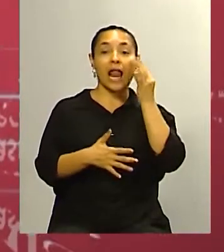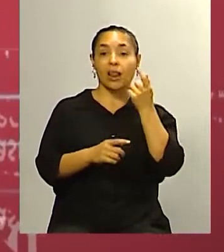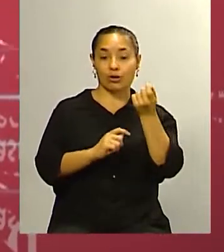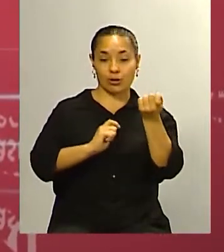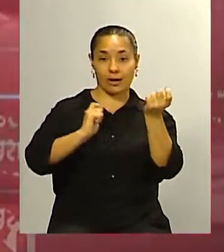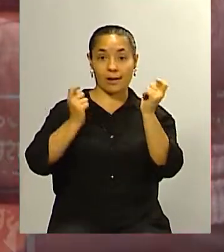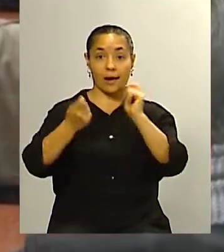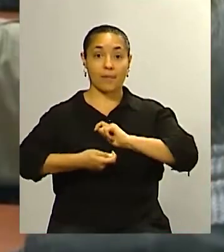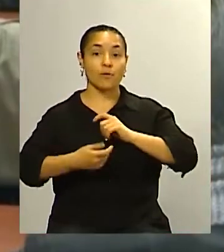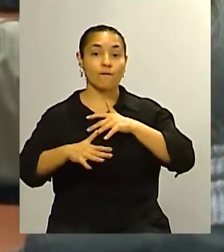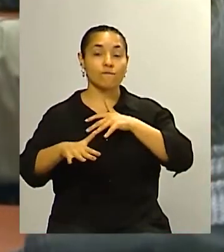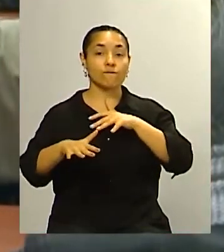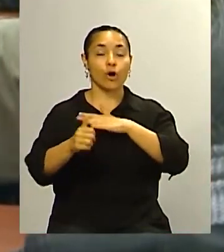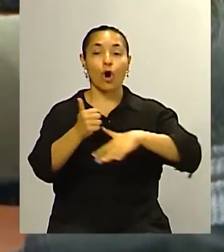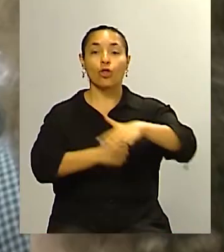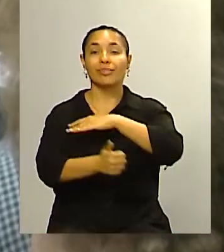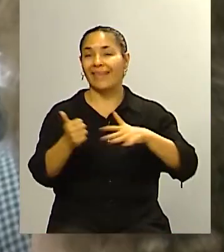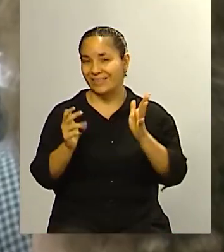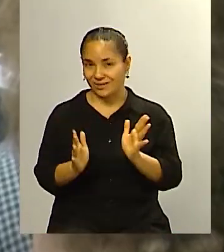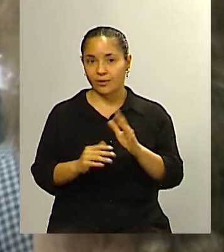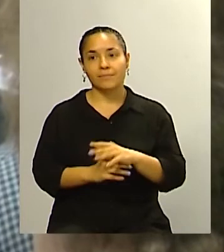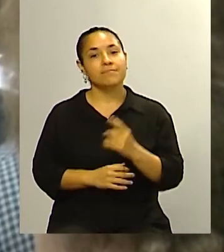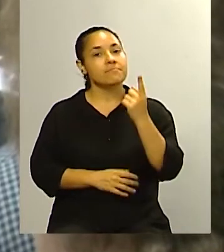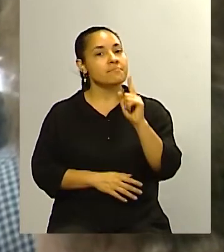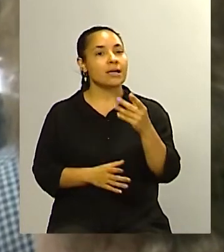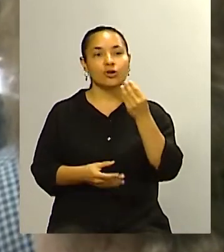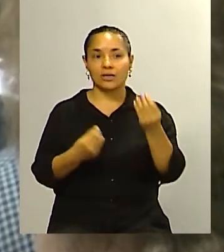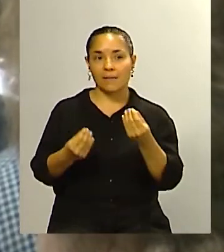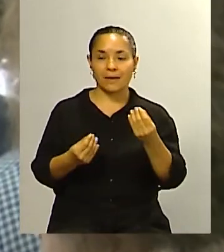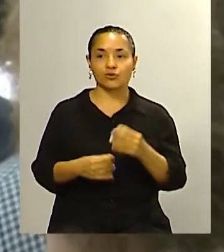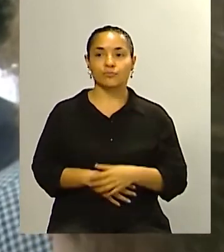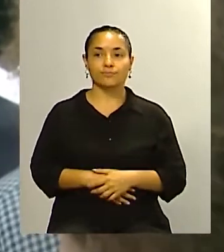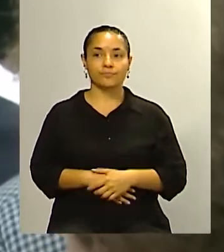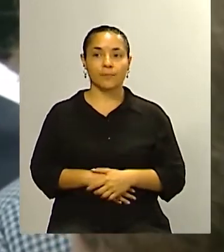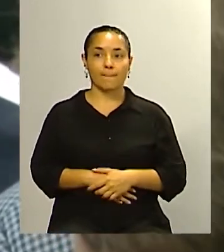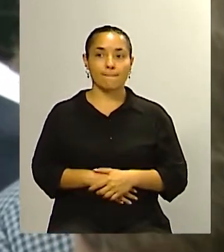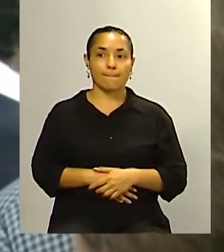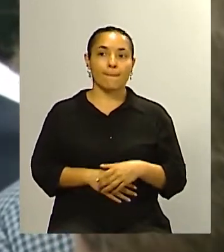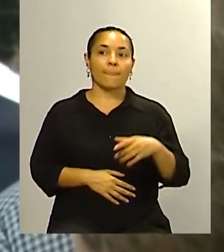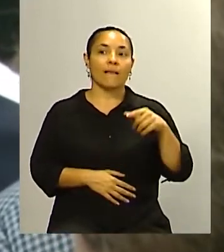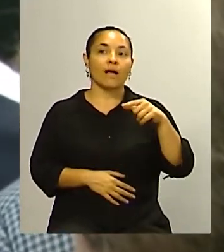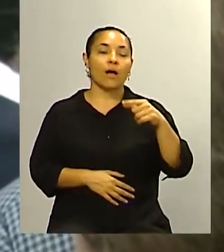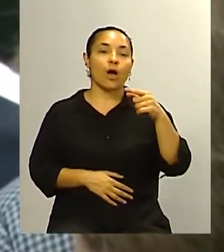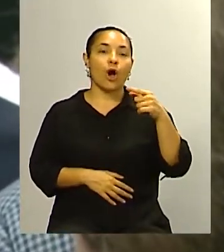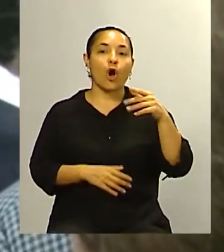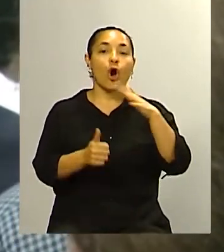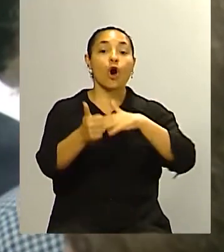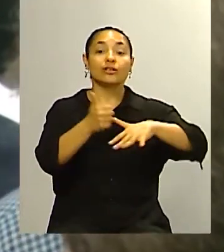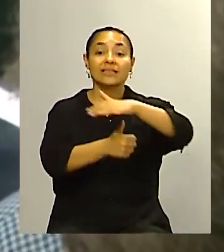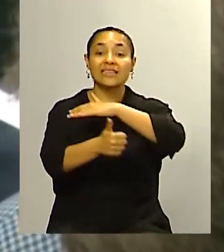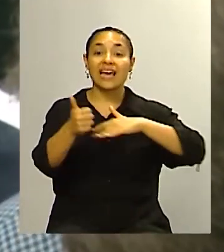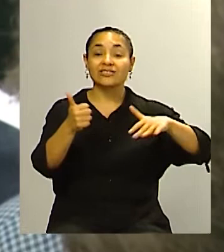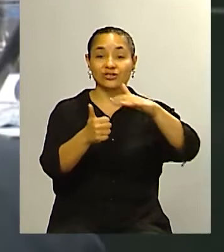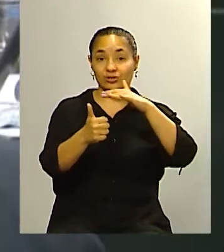en las condiciones del contexto y la verdad es que el contexto es jerárquico a la política y no al revés